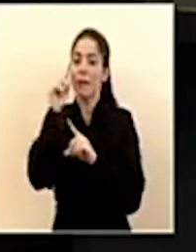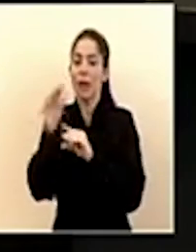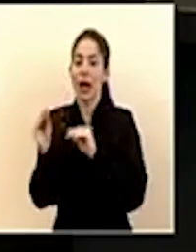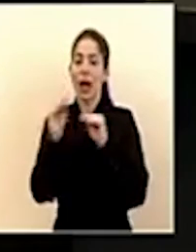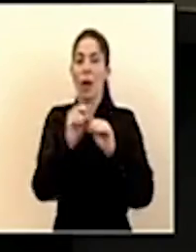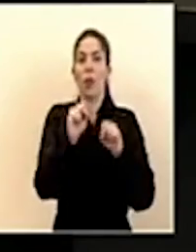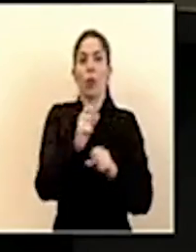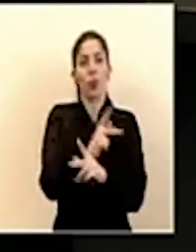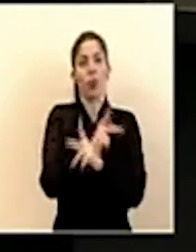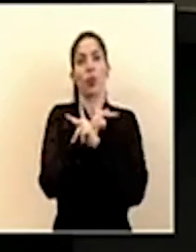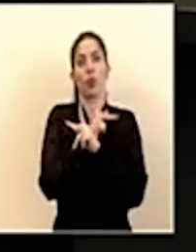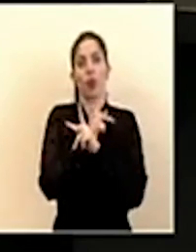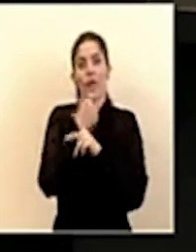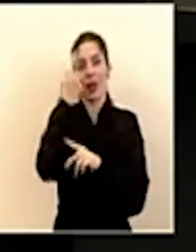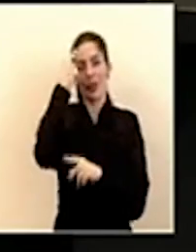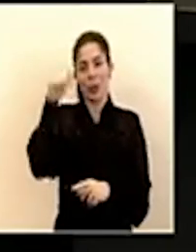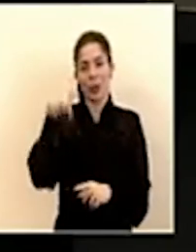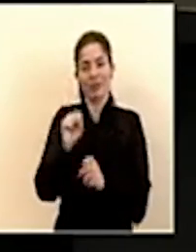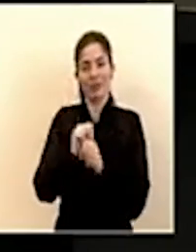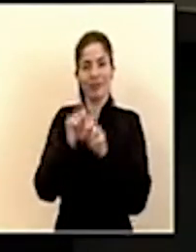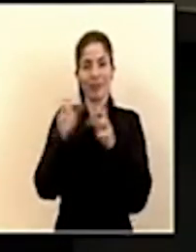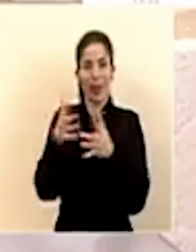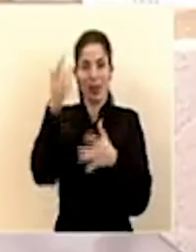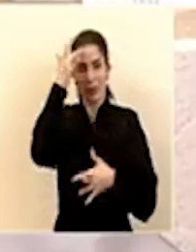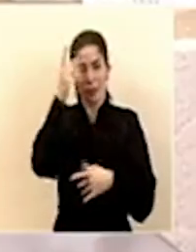protección ante esta pandemia